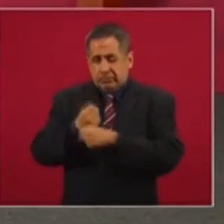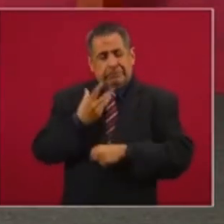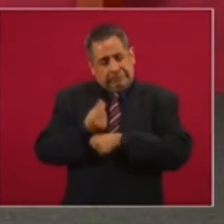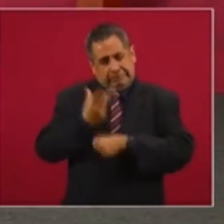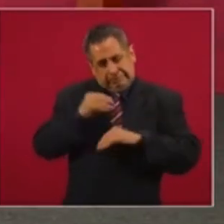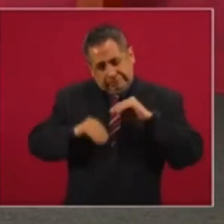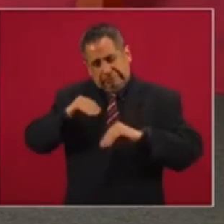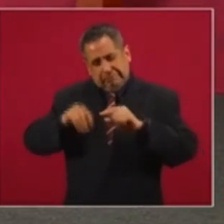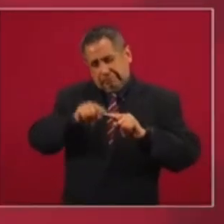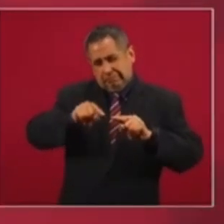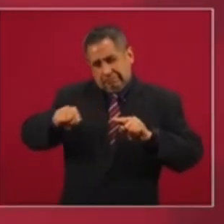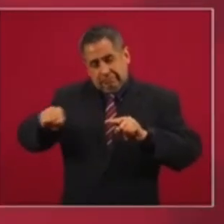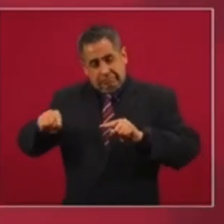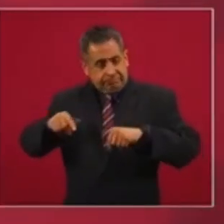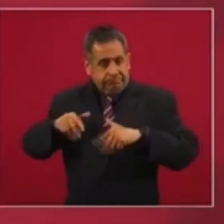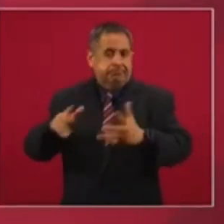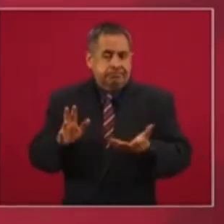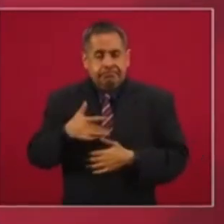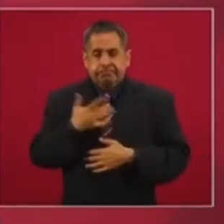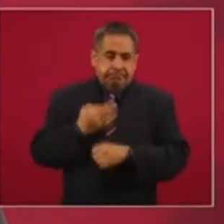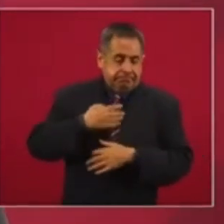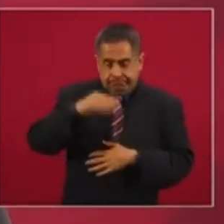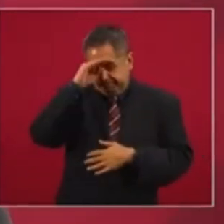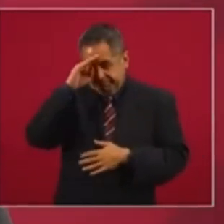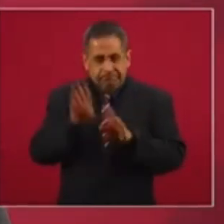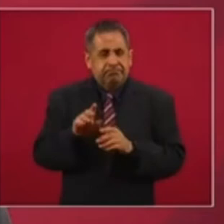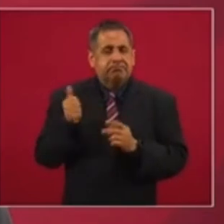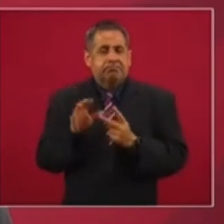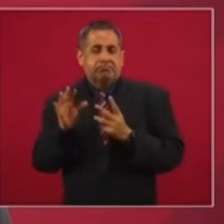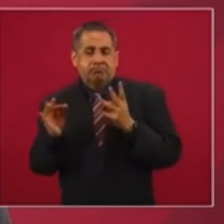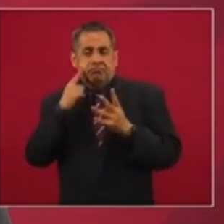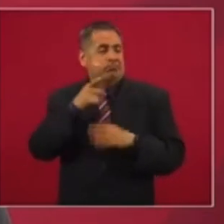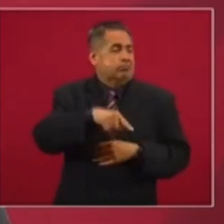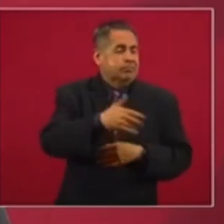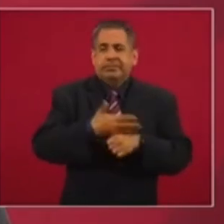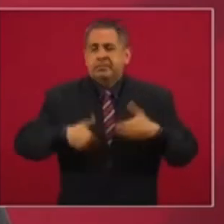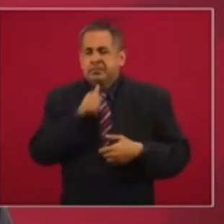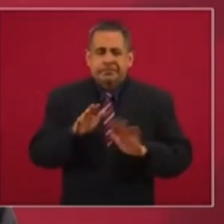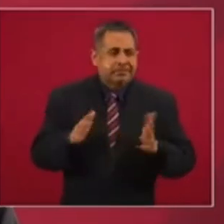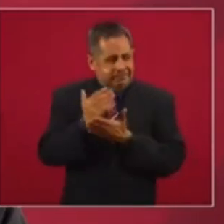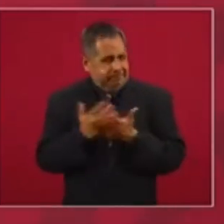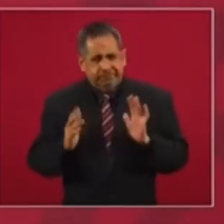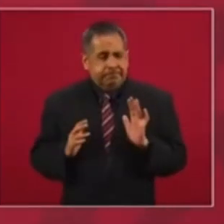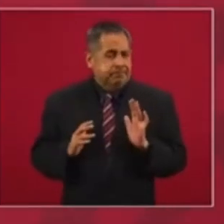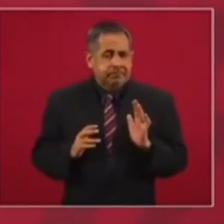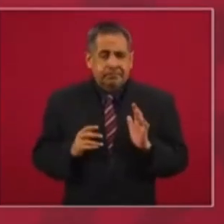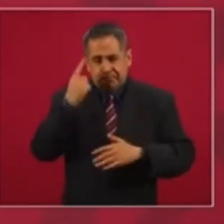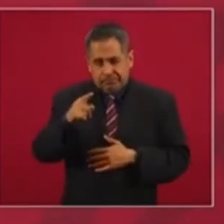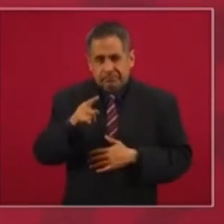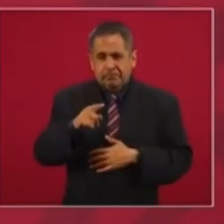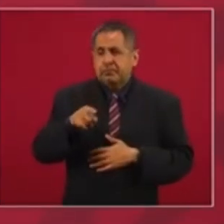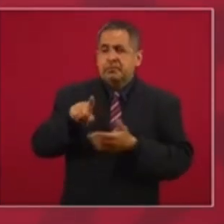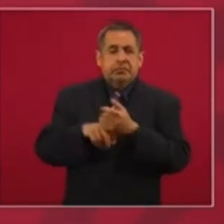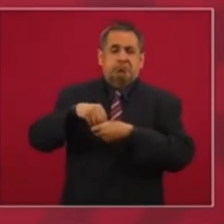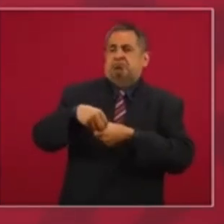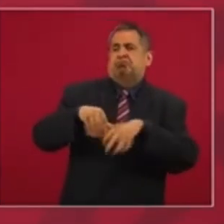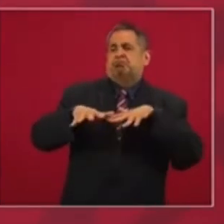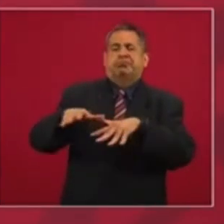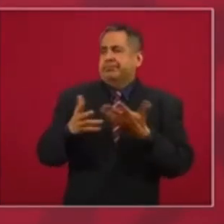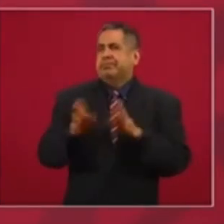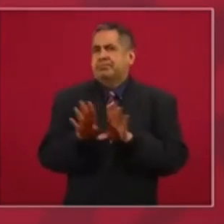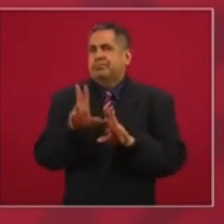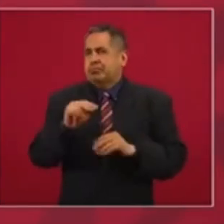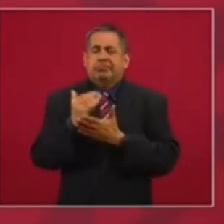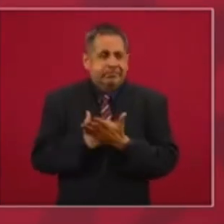construir ese tramo. Entonces, ya estamos viendo opciones para que no tengamos tantos embotellamientos y